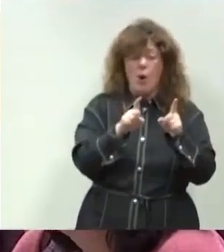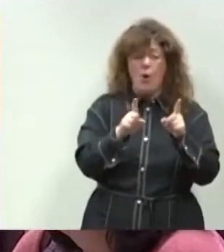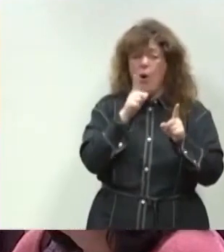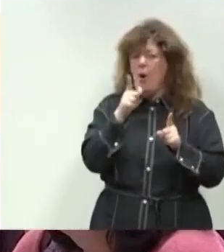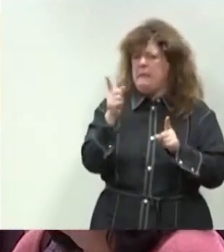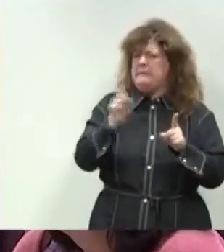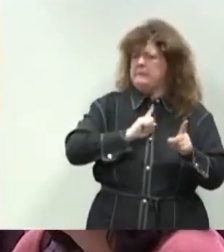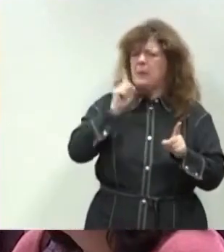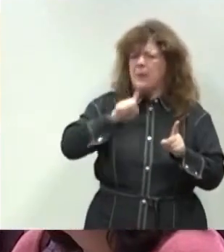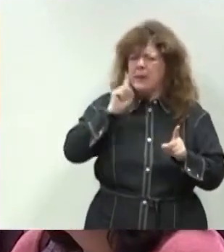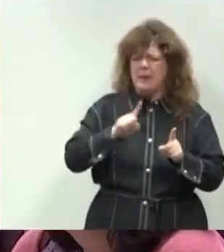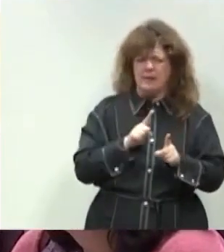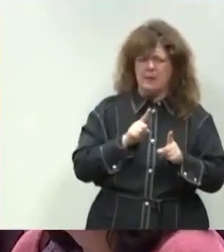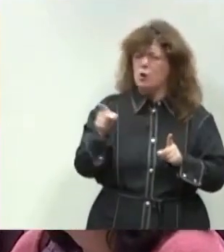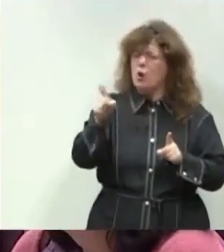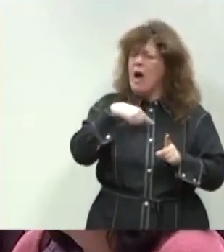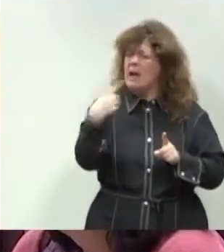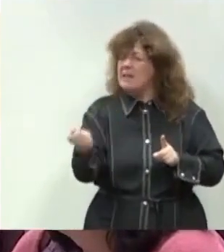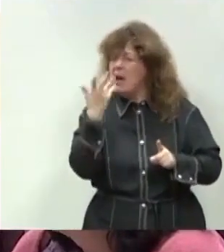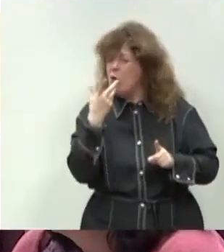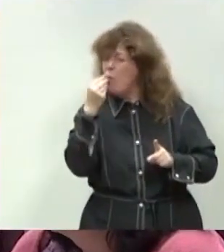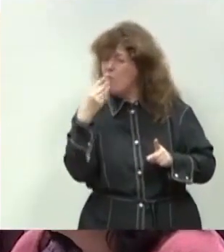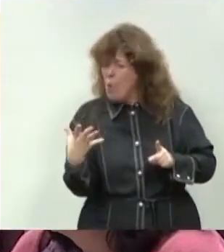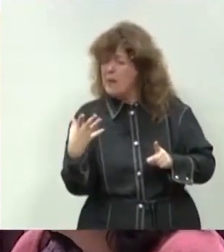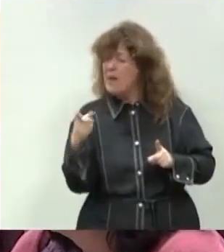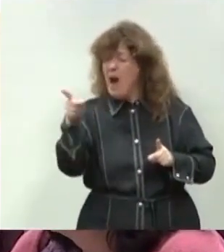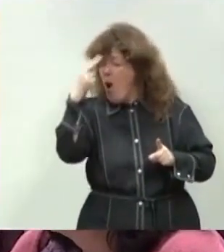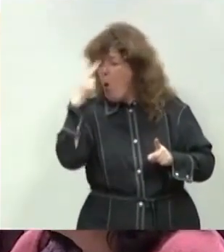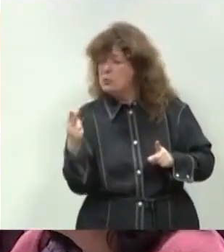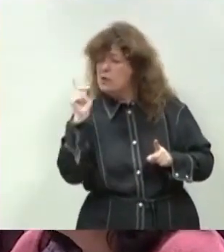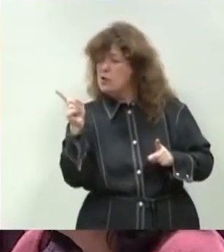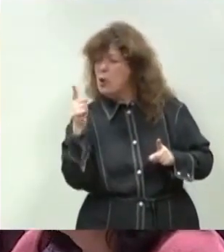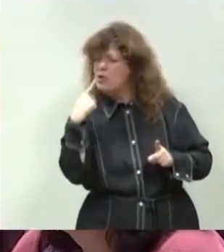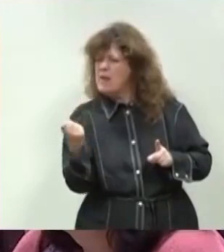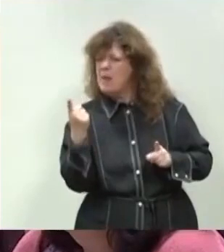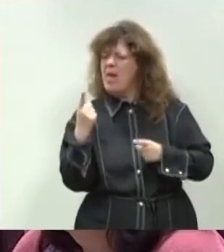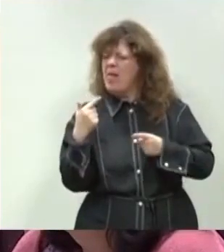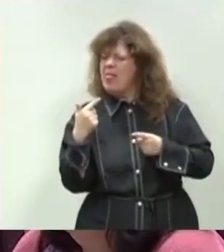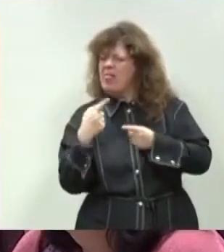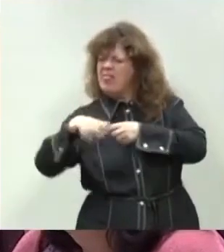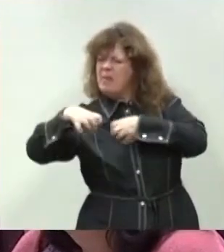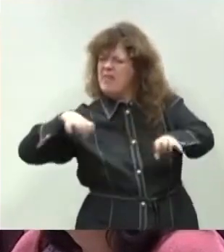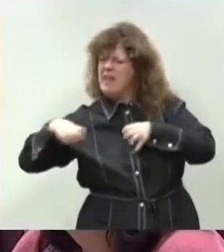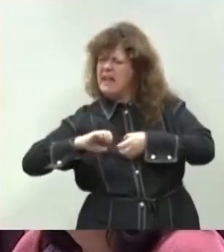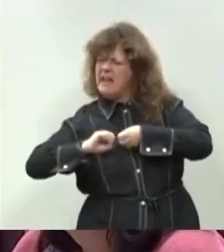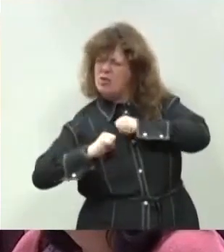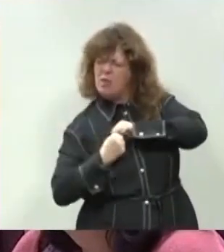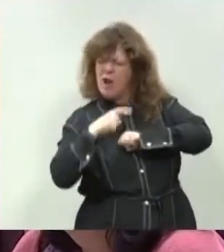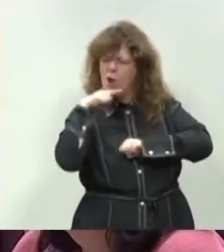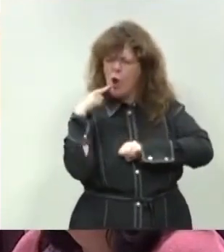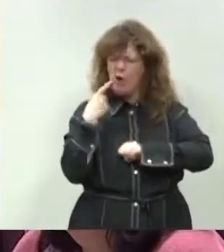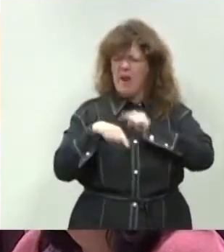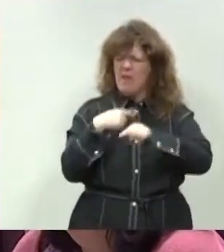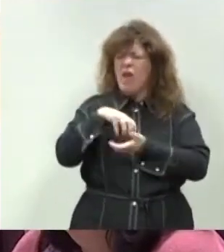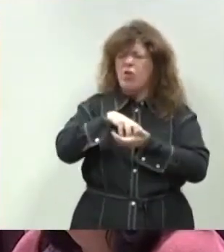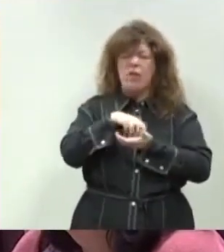faltando a la verdad. Yo también la conozco muy bien a usted, y usted solo sabe dividir, retorcer el dolor de las familias y dudar